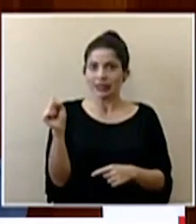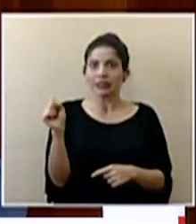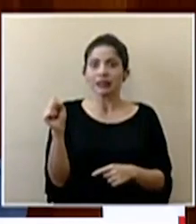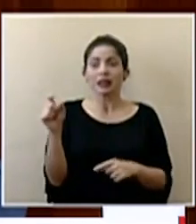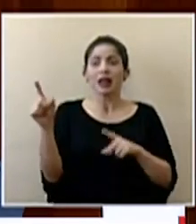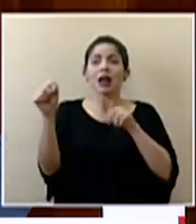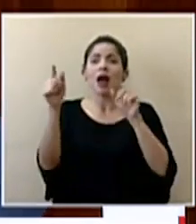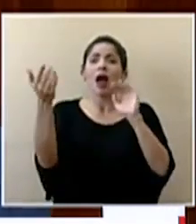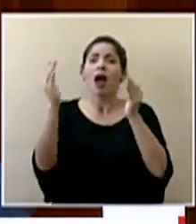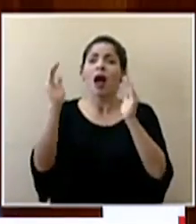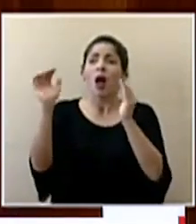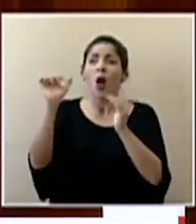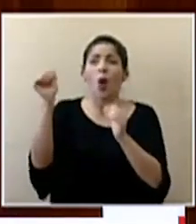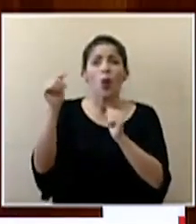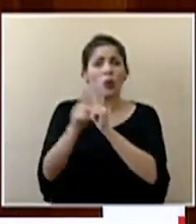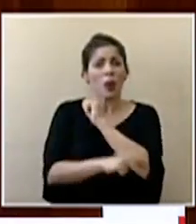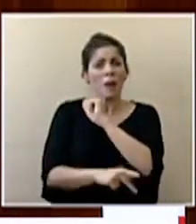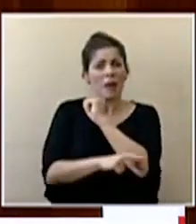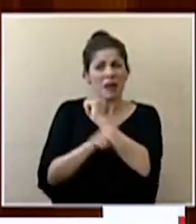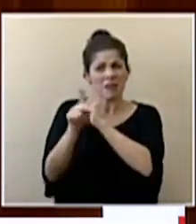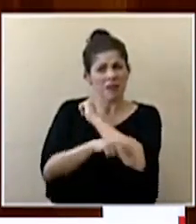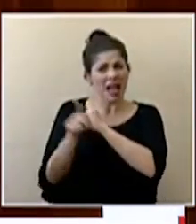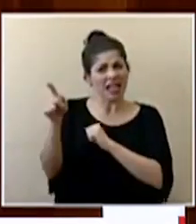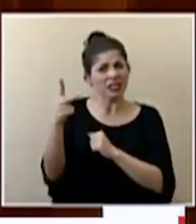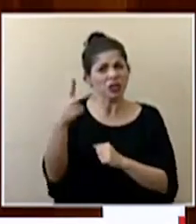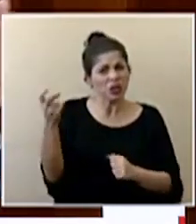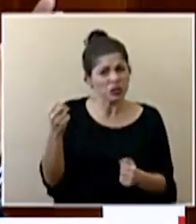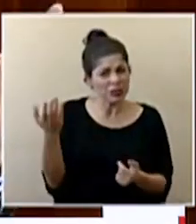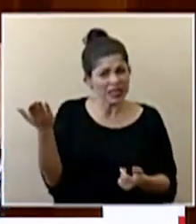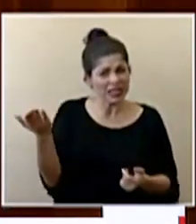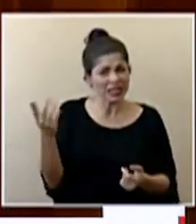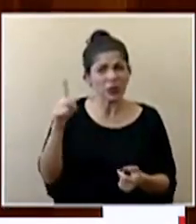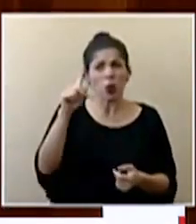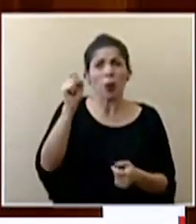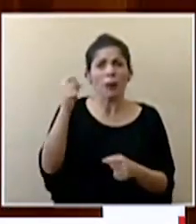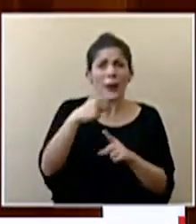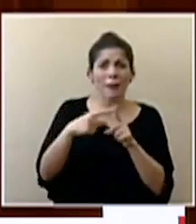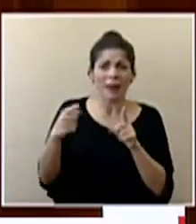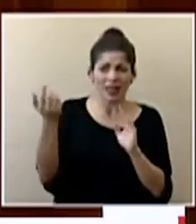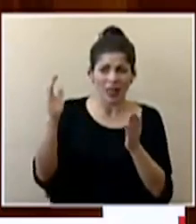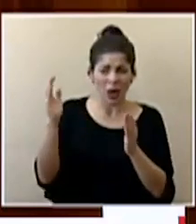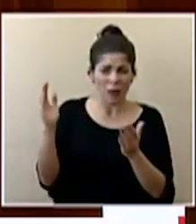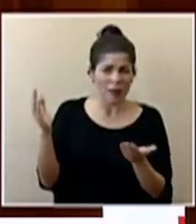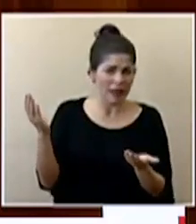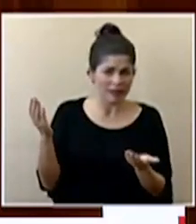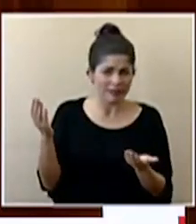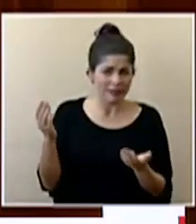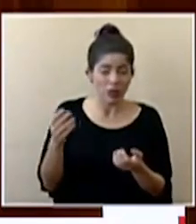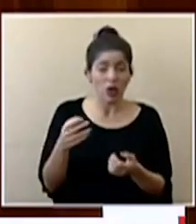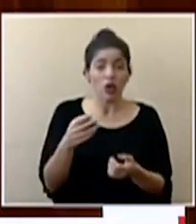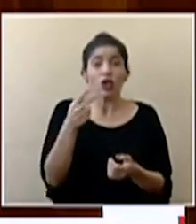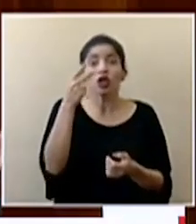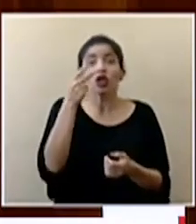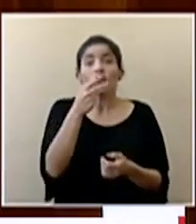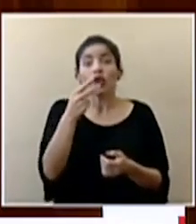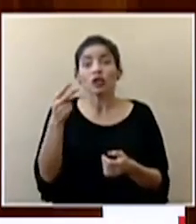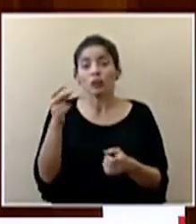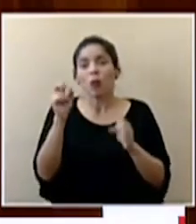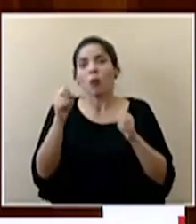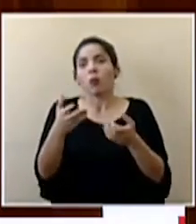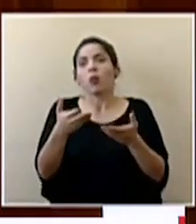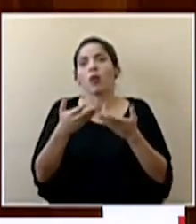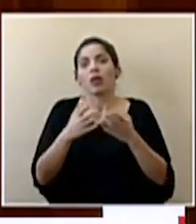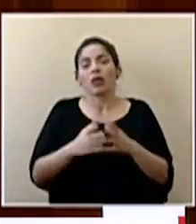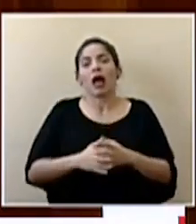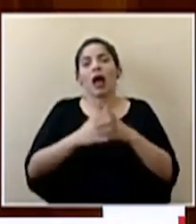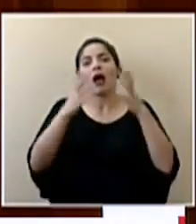circulan cuadros que también nos compara con países que ya tienen dos meses un mes y medio y dos semanas pueden significar la gran diferencia